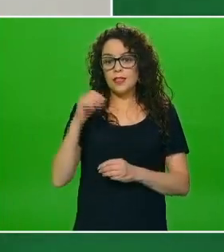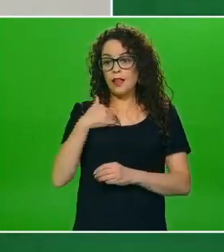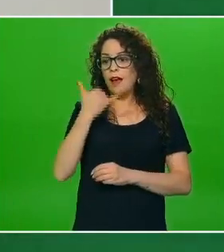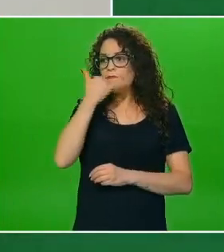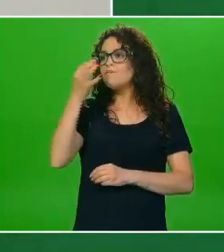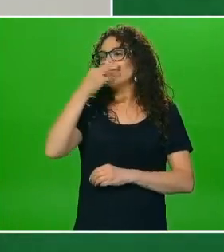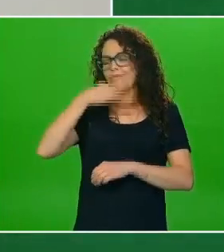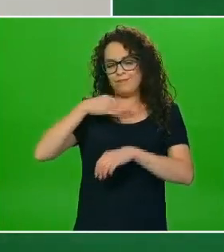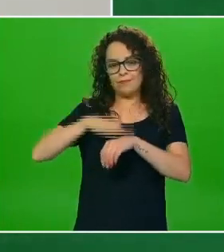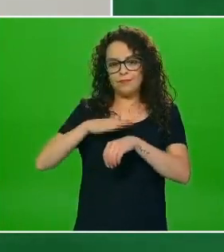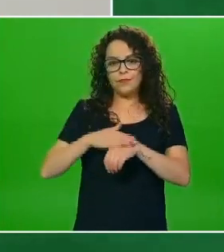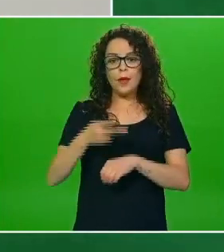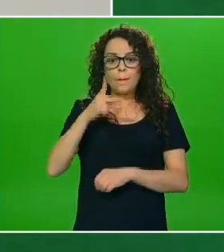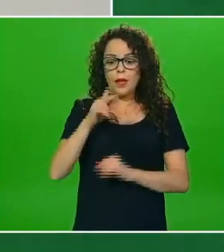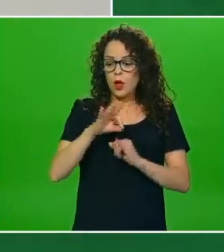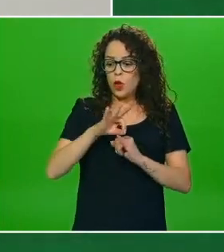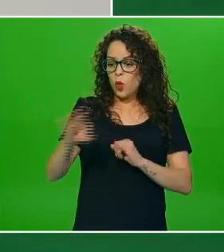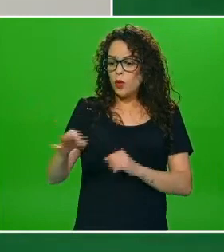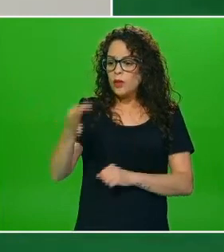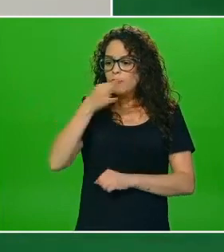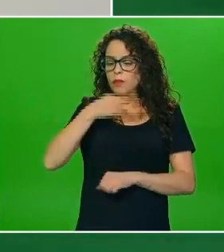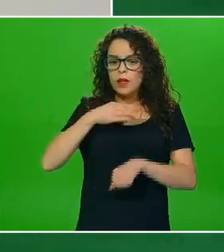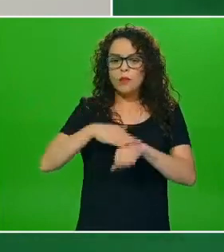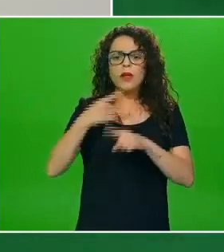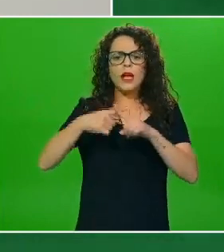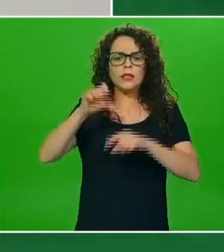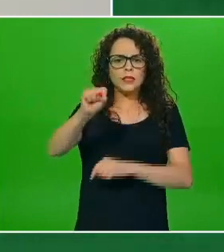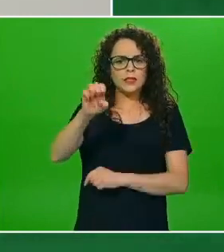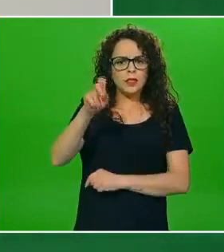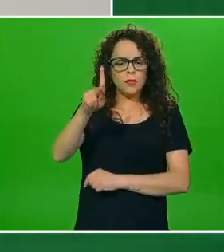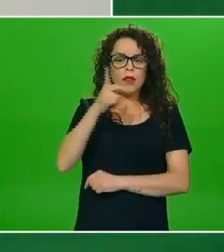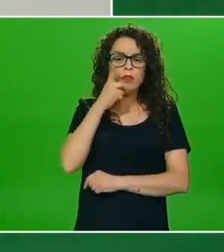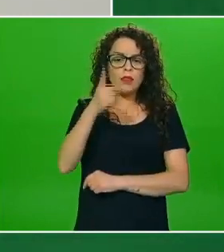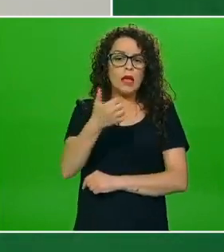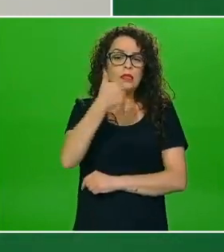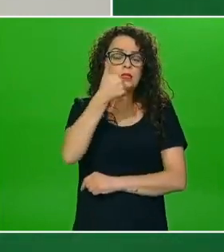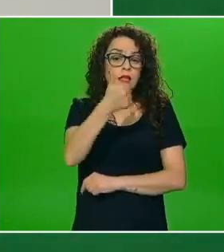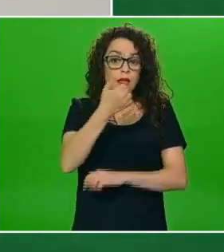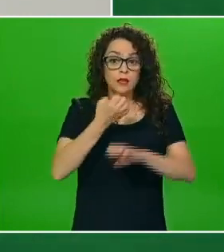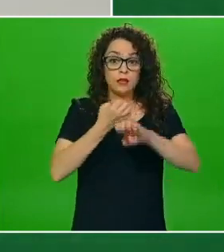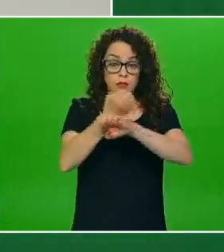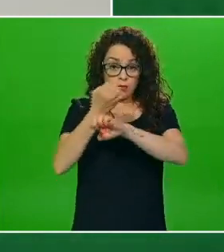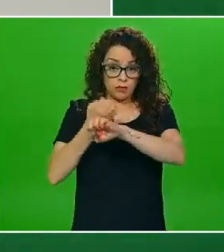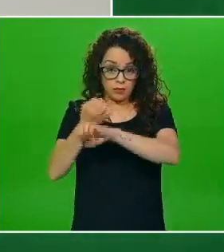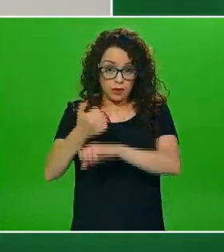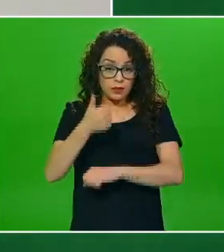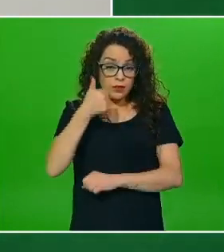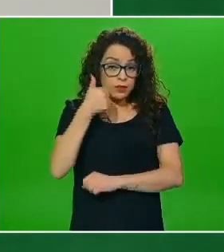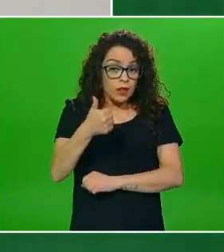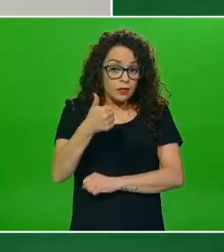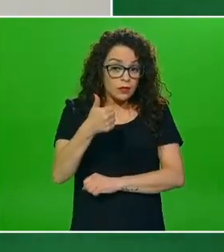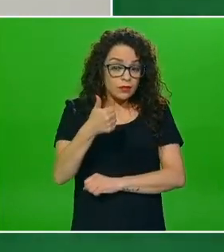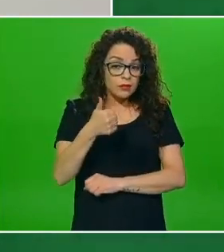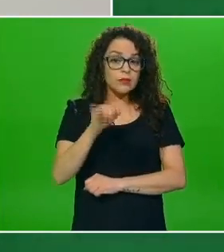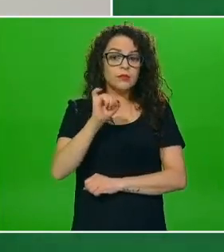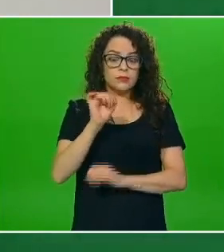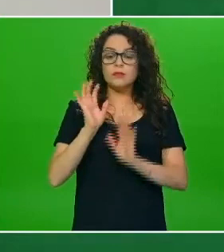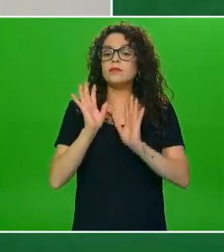último informe que nos presentaba la Secretaría de Educación Pública al menos seis entidades seis entidades que ya habían